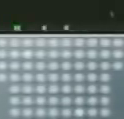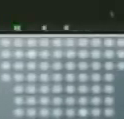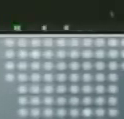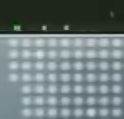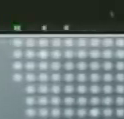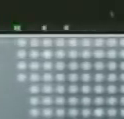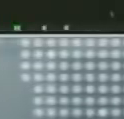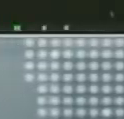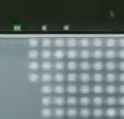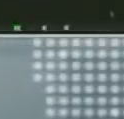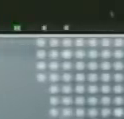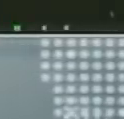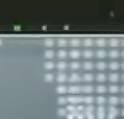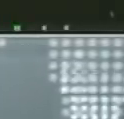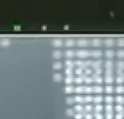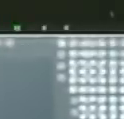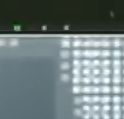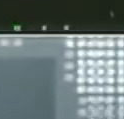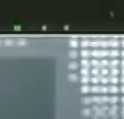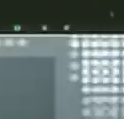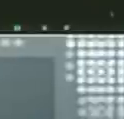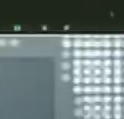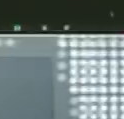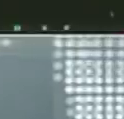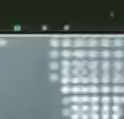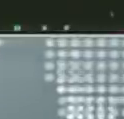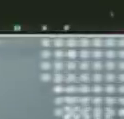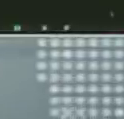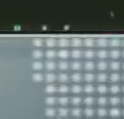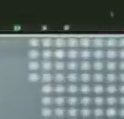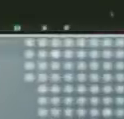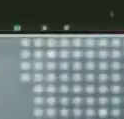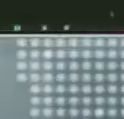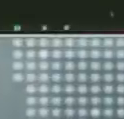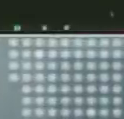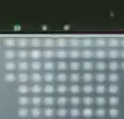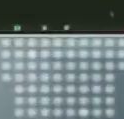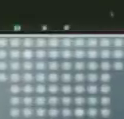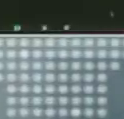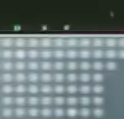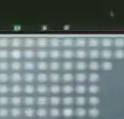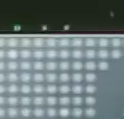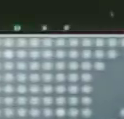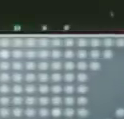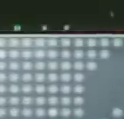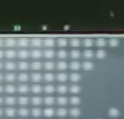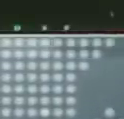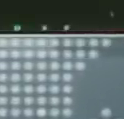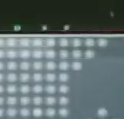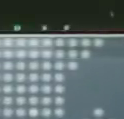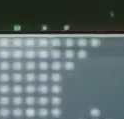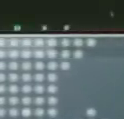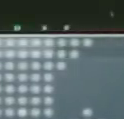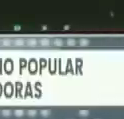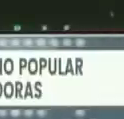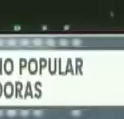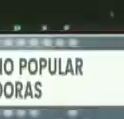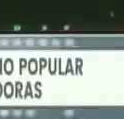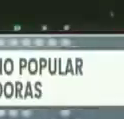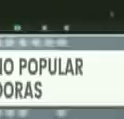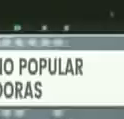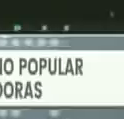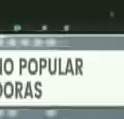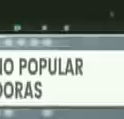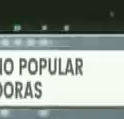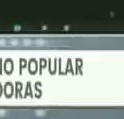nerecni vamos a los nueve puntos el punto seis el nuevo modelo de gestión de ahí se desprende en